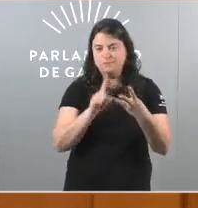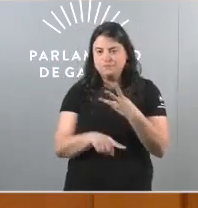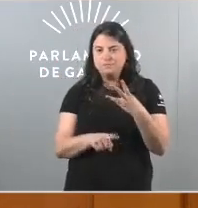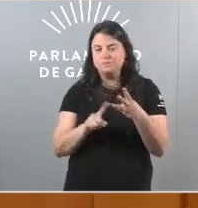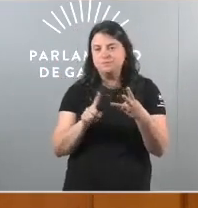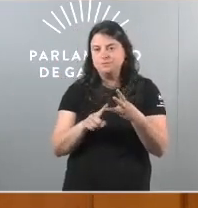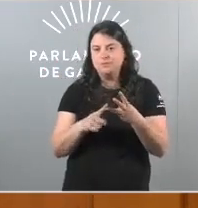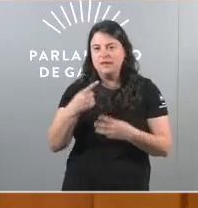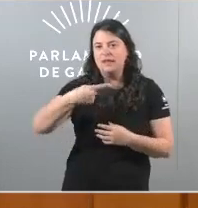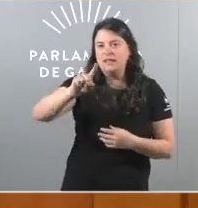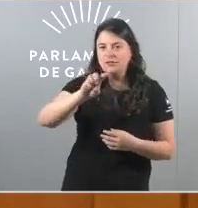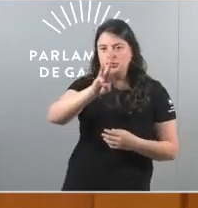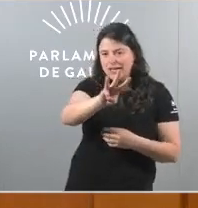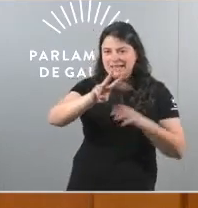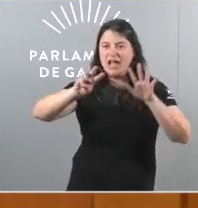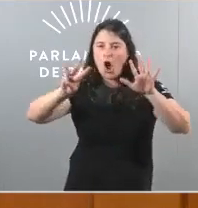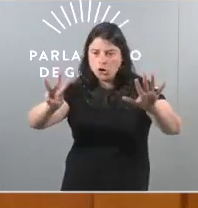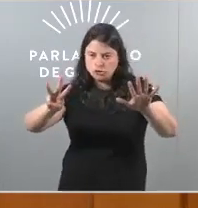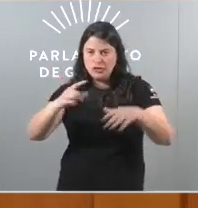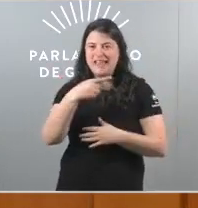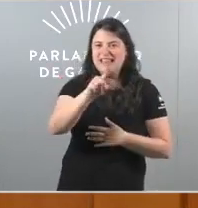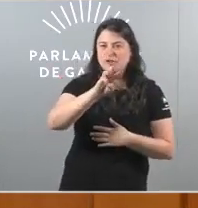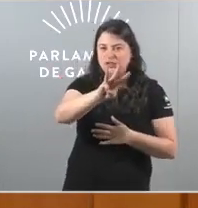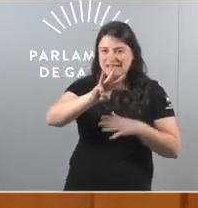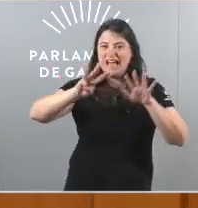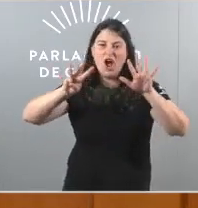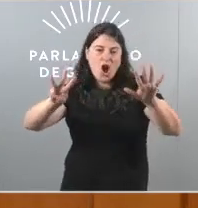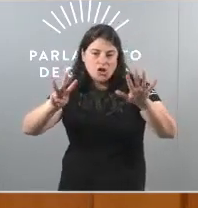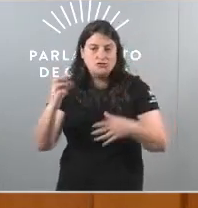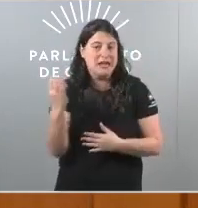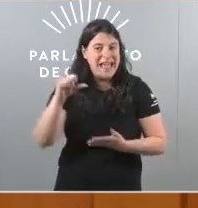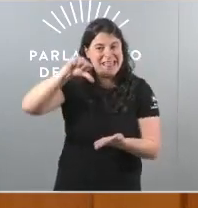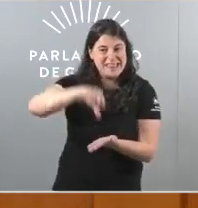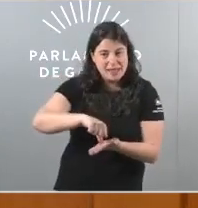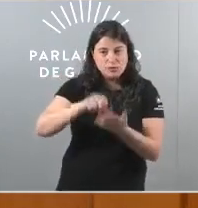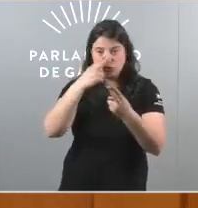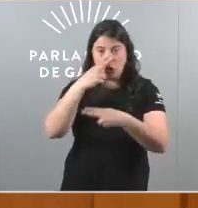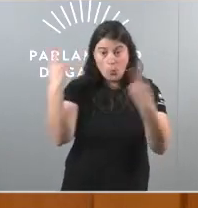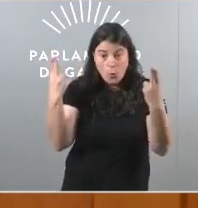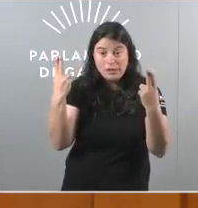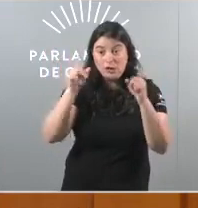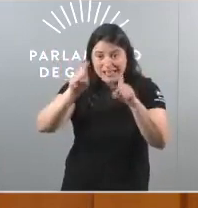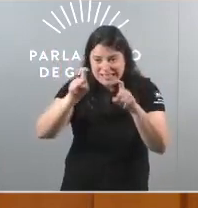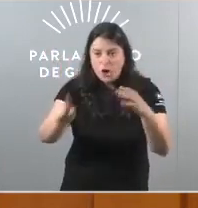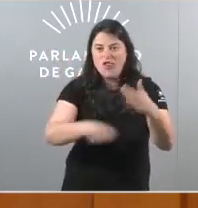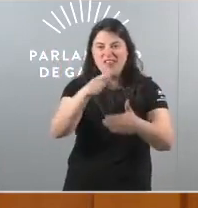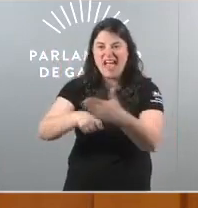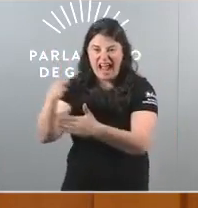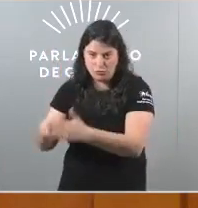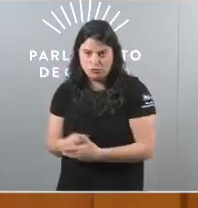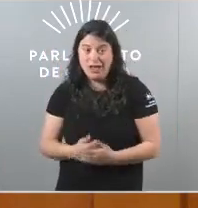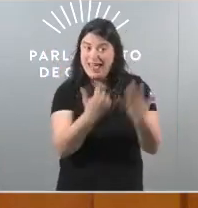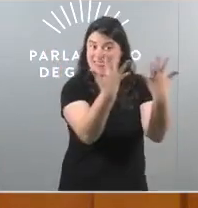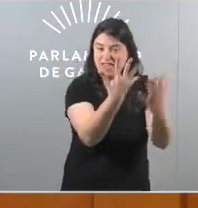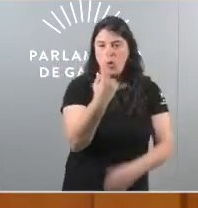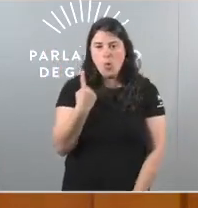138 138 centros públicos tensino pechados un de cada